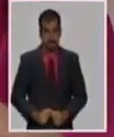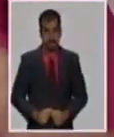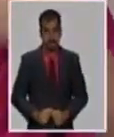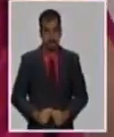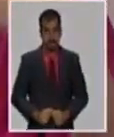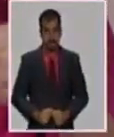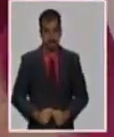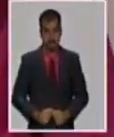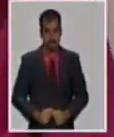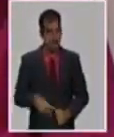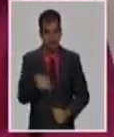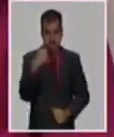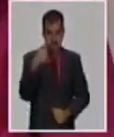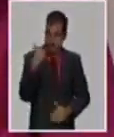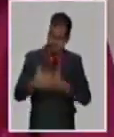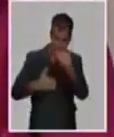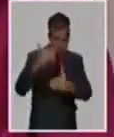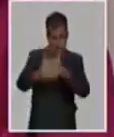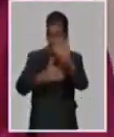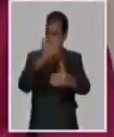otro, consolidándolo, y avanzando, pero siempre avanzando.